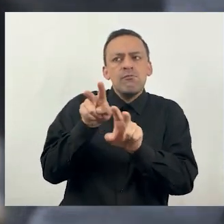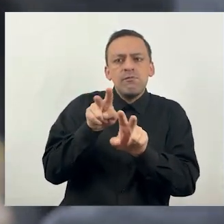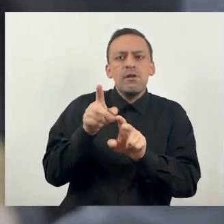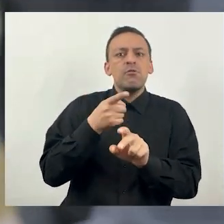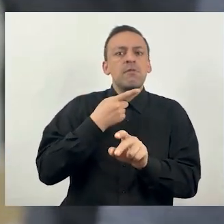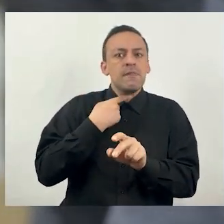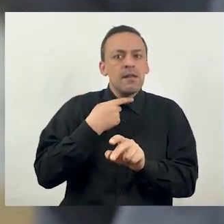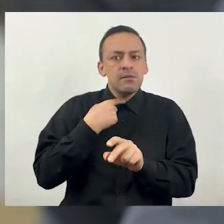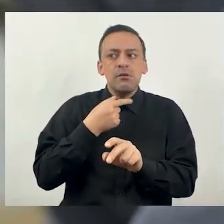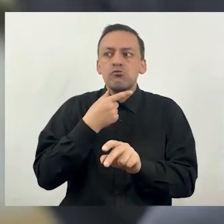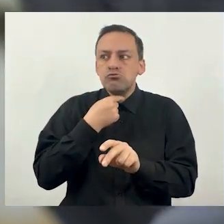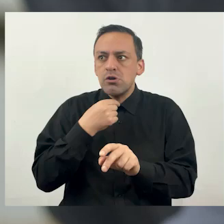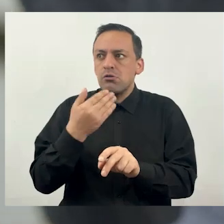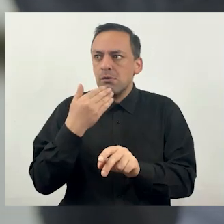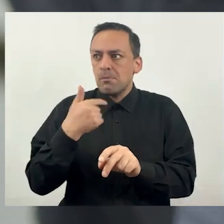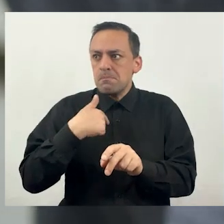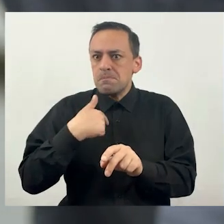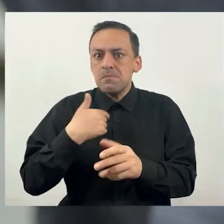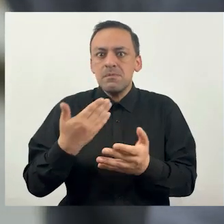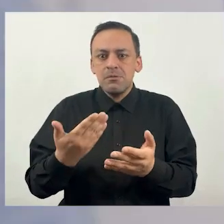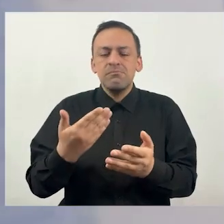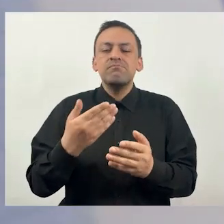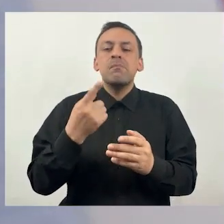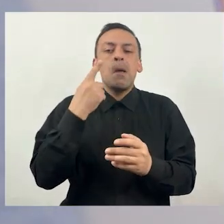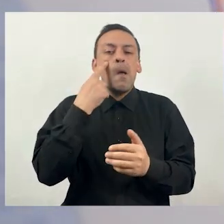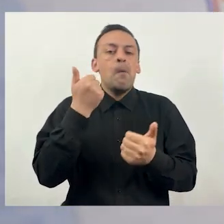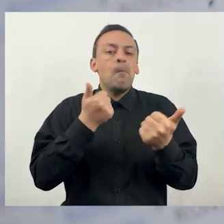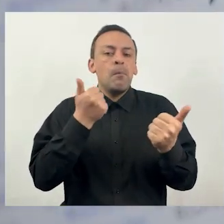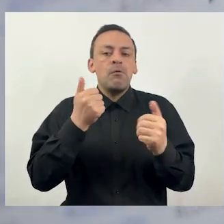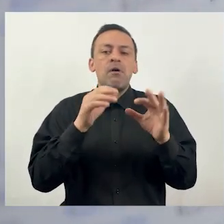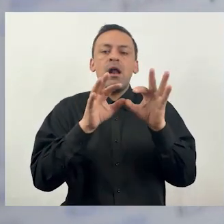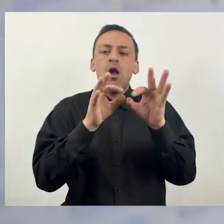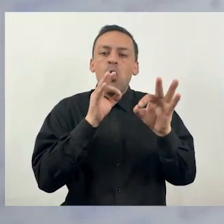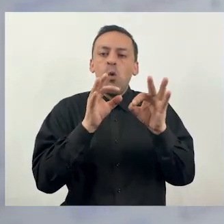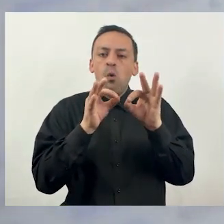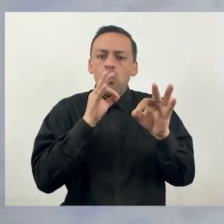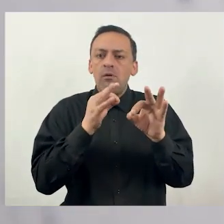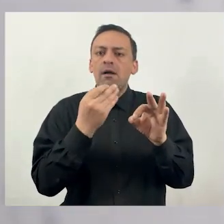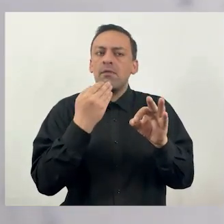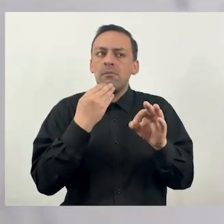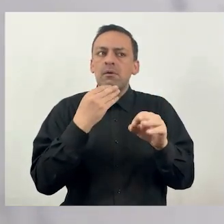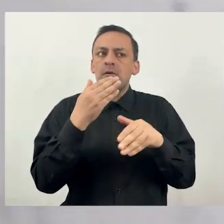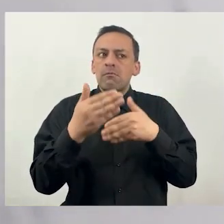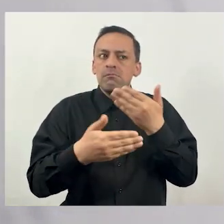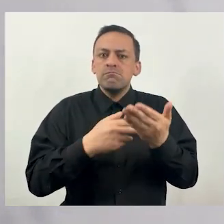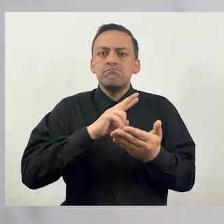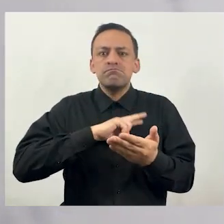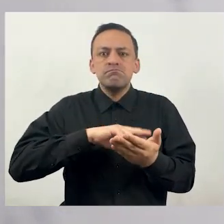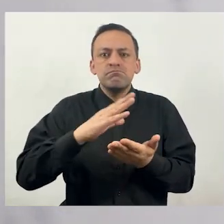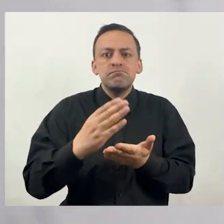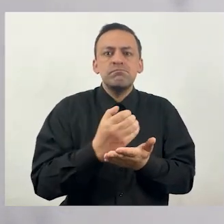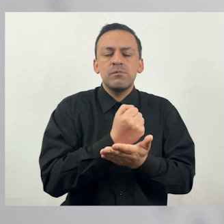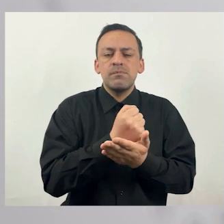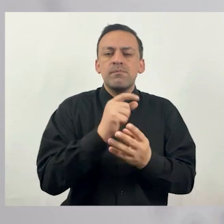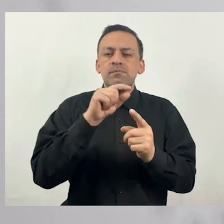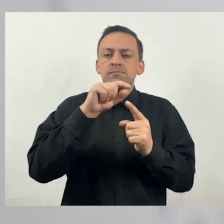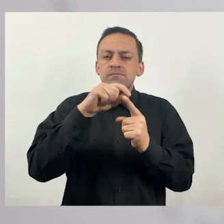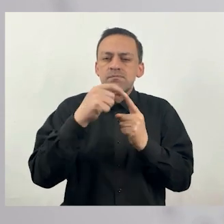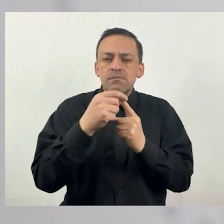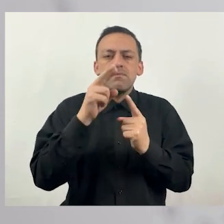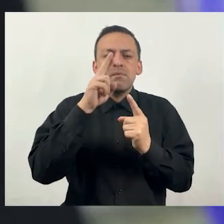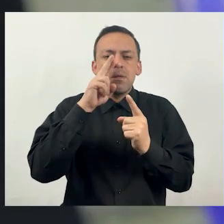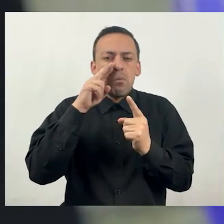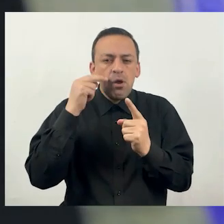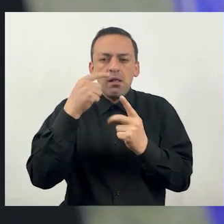productores se empezaron a interesar también en probar otros cultivos y se empezó a probar en uvas y también se empezaron a ver resultados interesantes en avivillanos, en